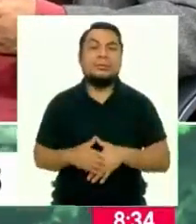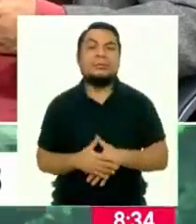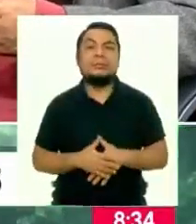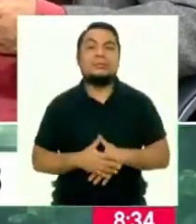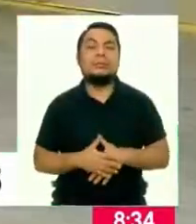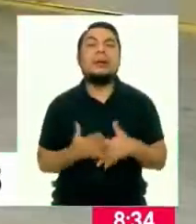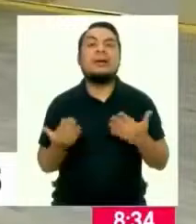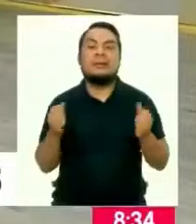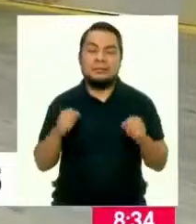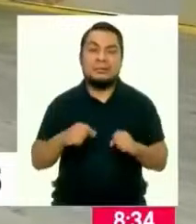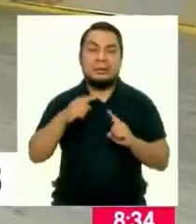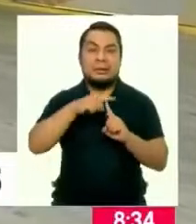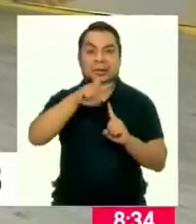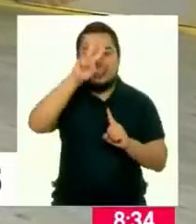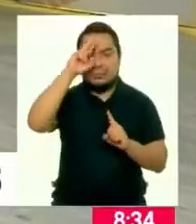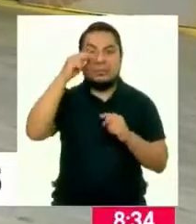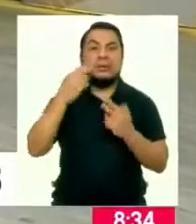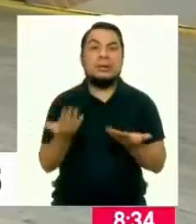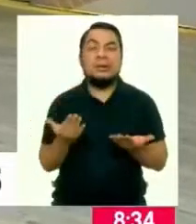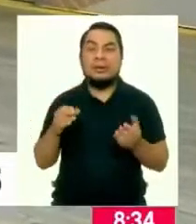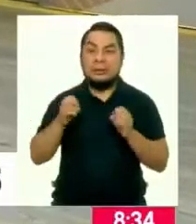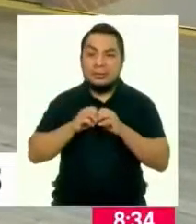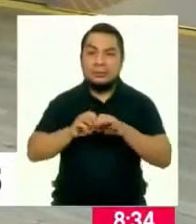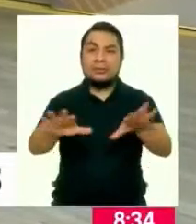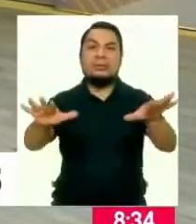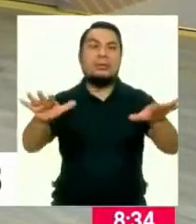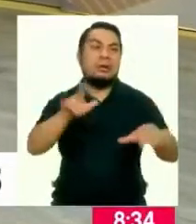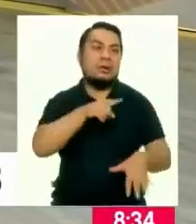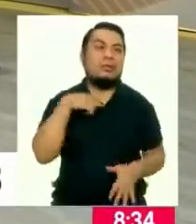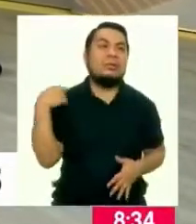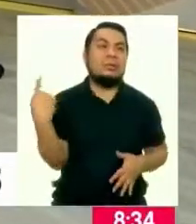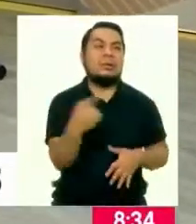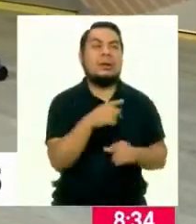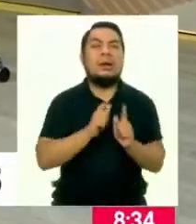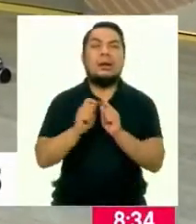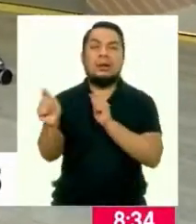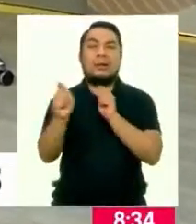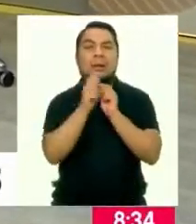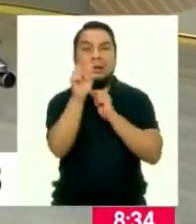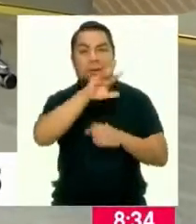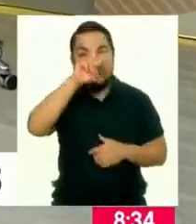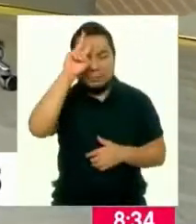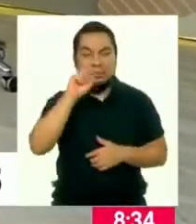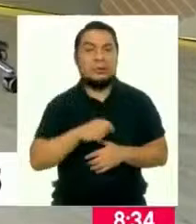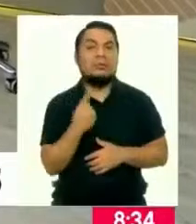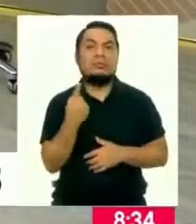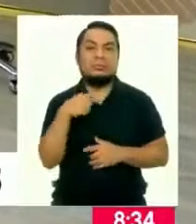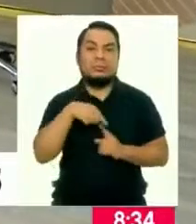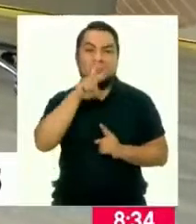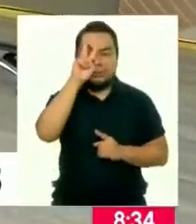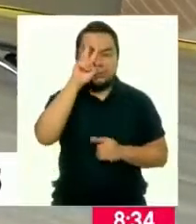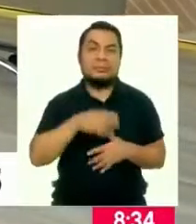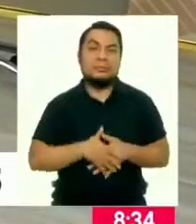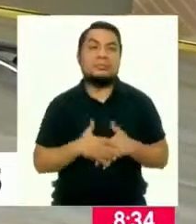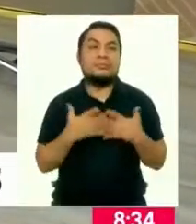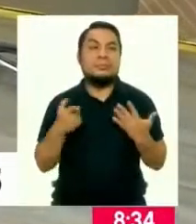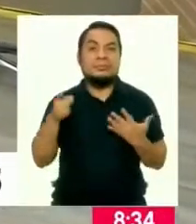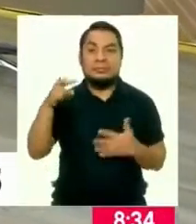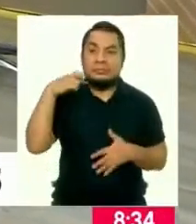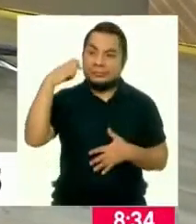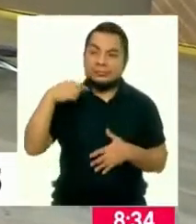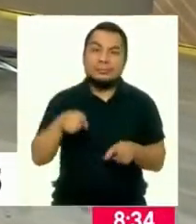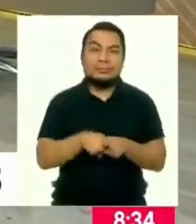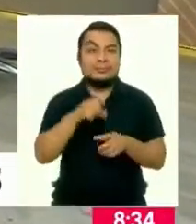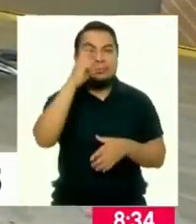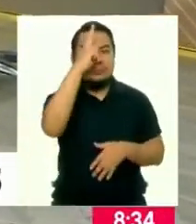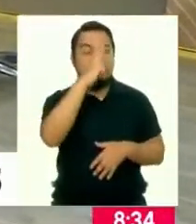TV Perú es el único medio de comunicación que llega a los rincones más alejados de nuestro país. Entonces, tanto en Puno,